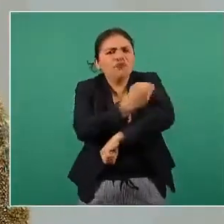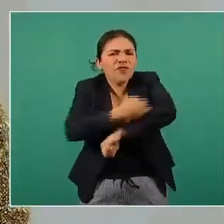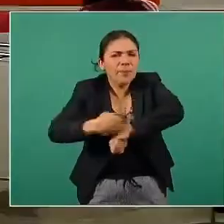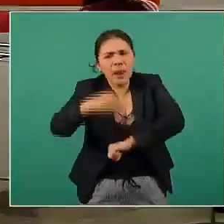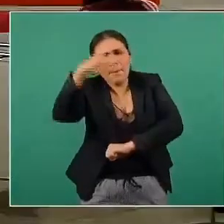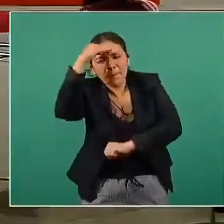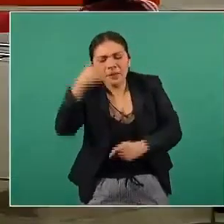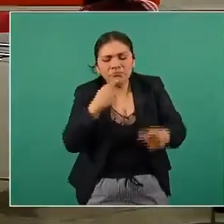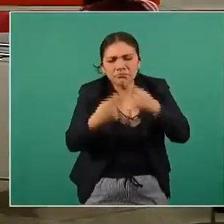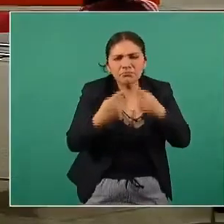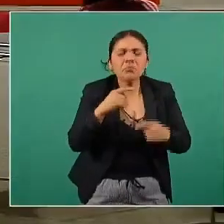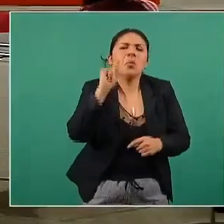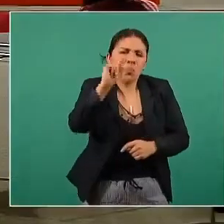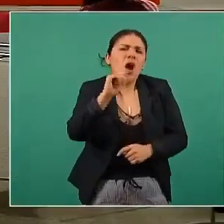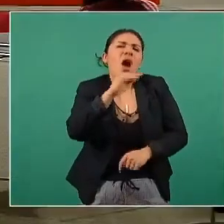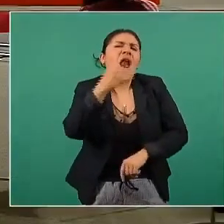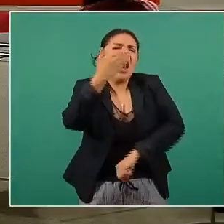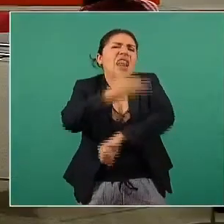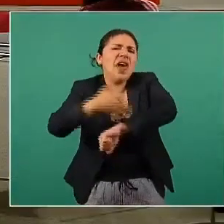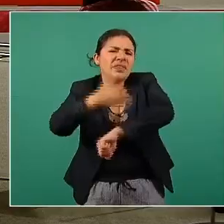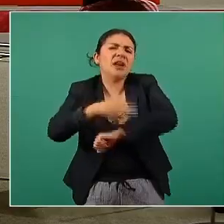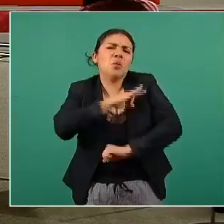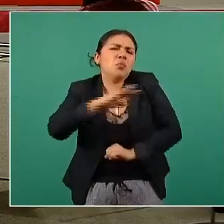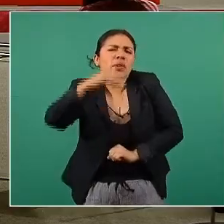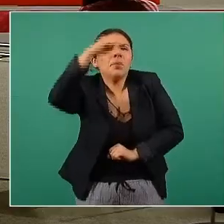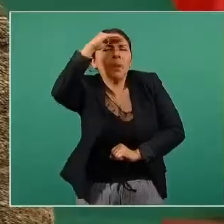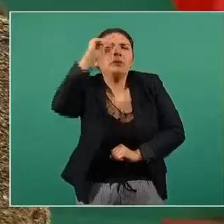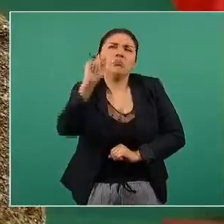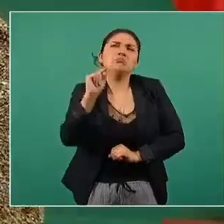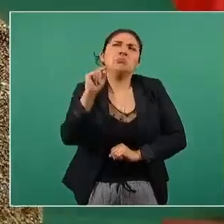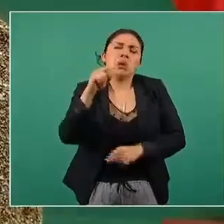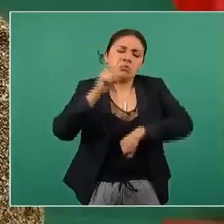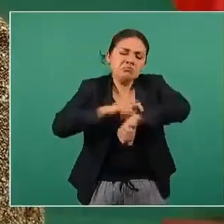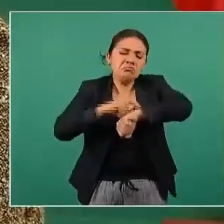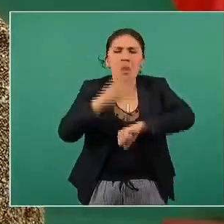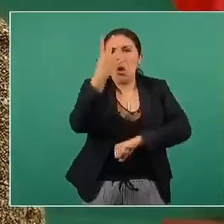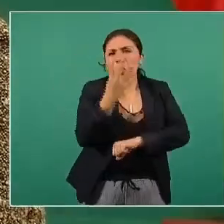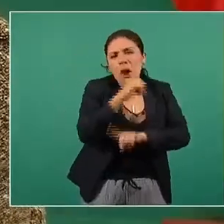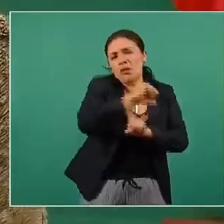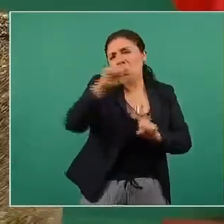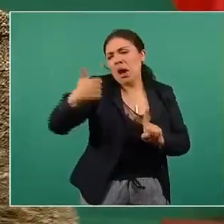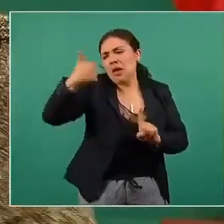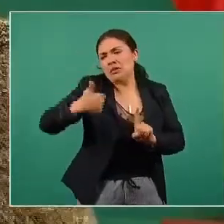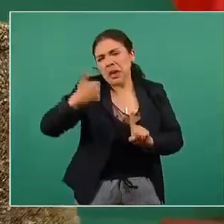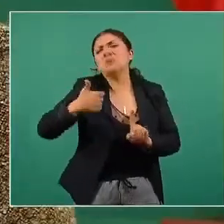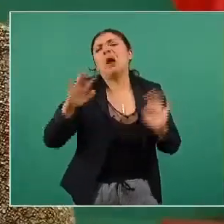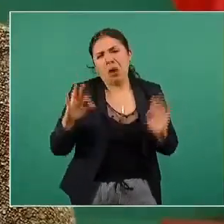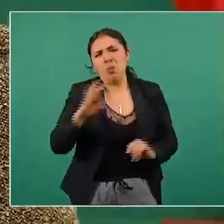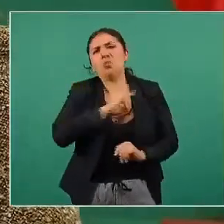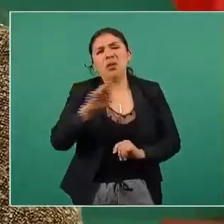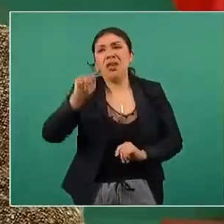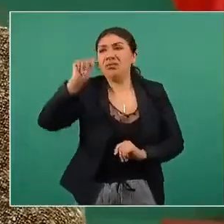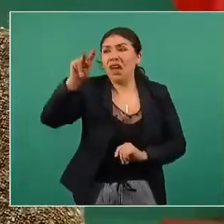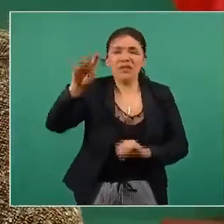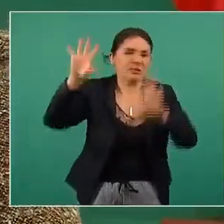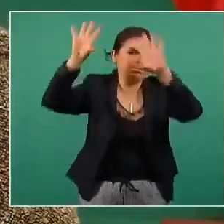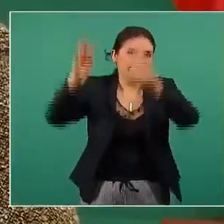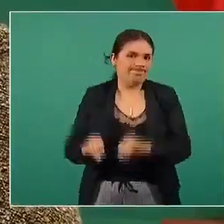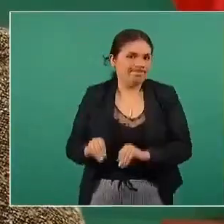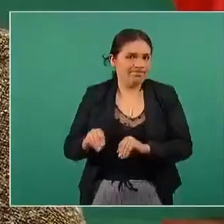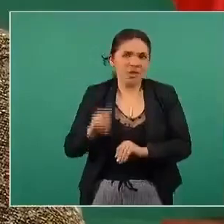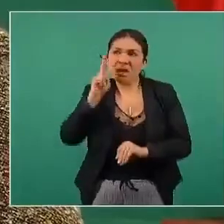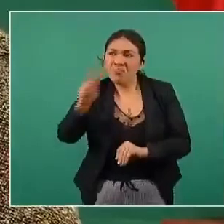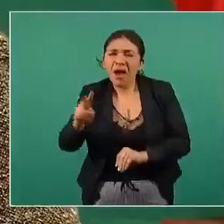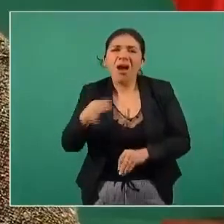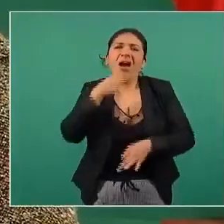ciertos momentos por la tarde en que digamos bueno por la tarde de las cuatro a las seis de la tarde es cero pantallas vamos a